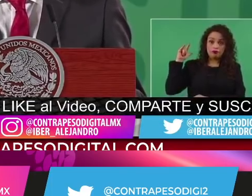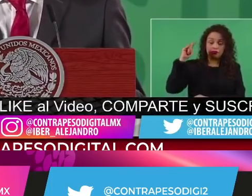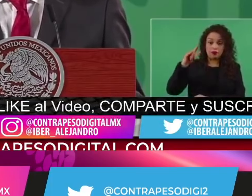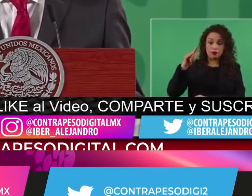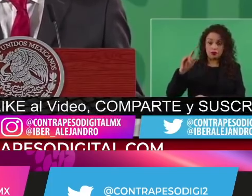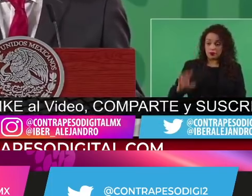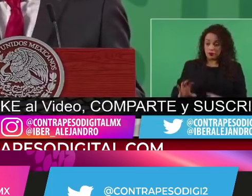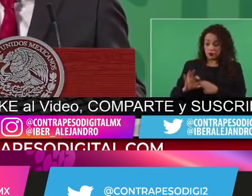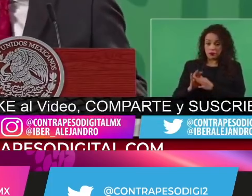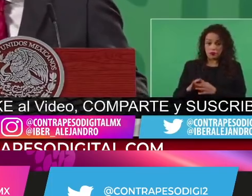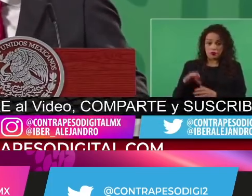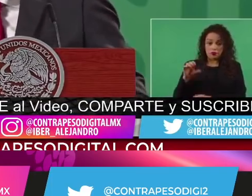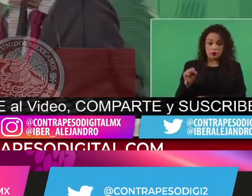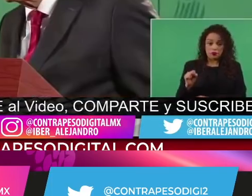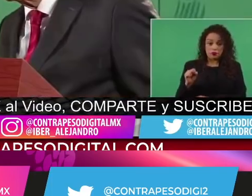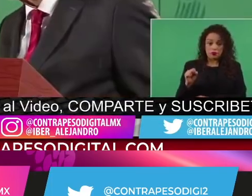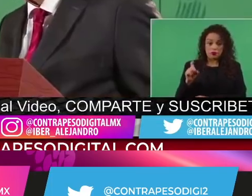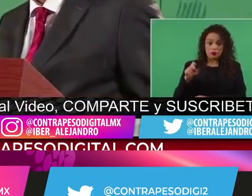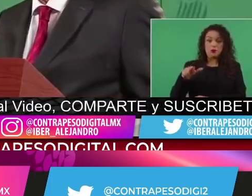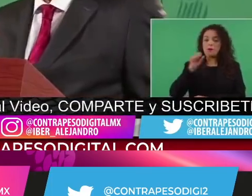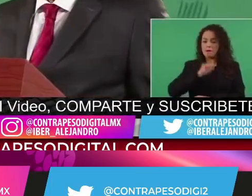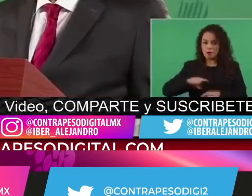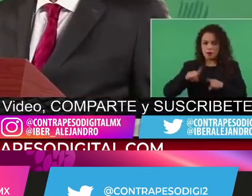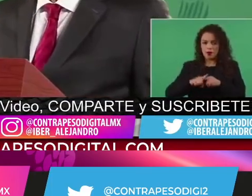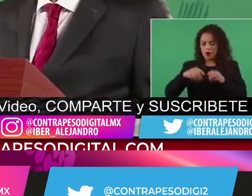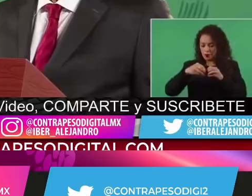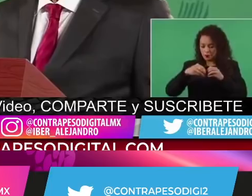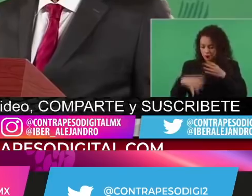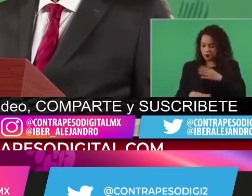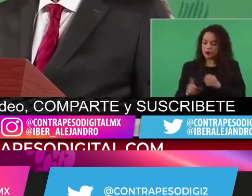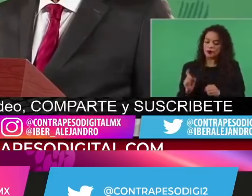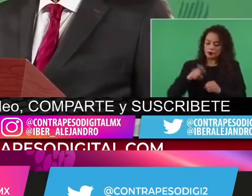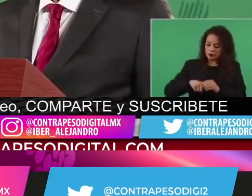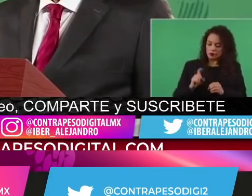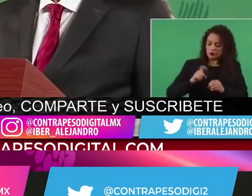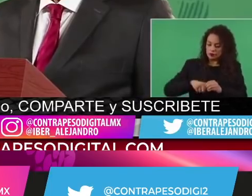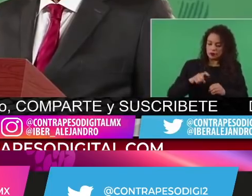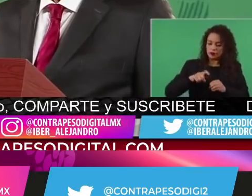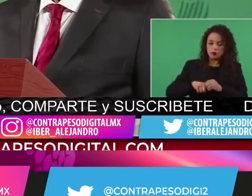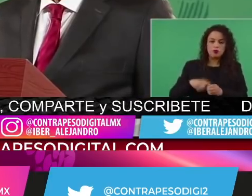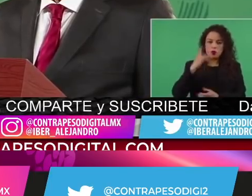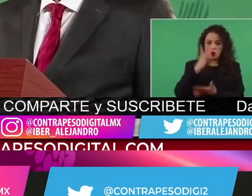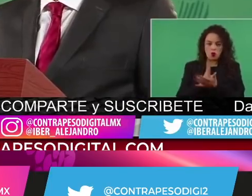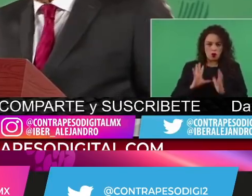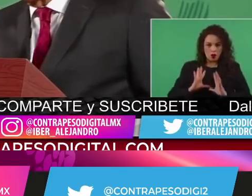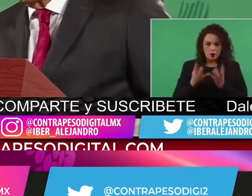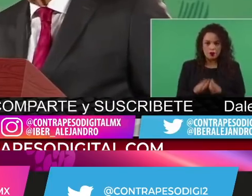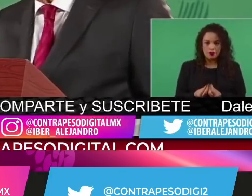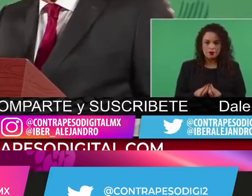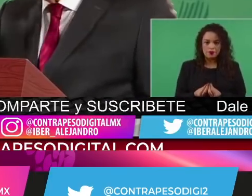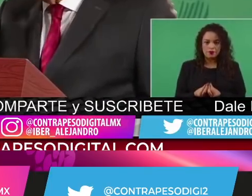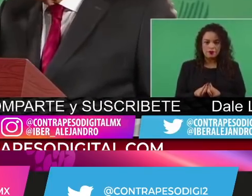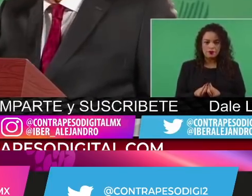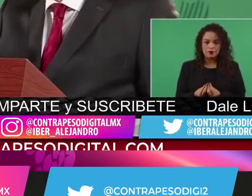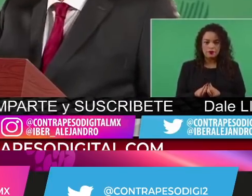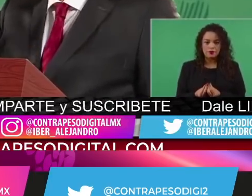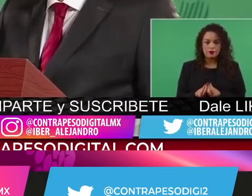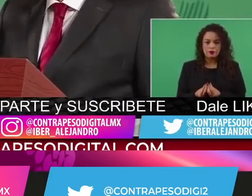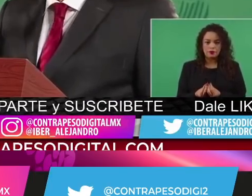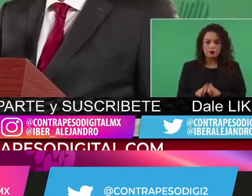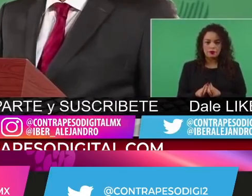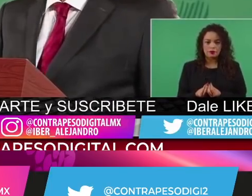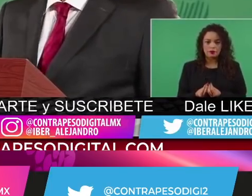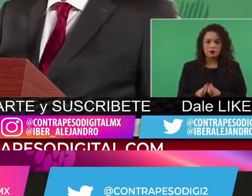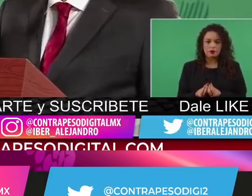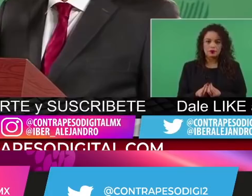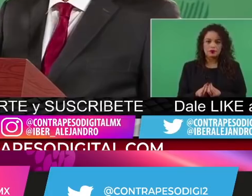país, ya sabemos las consecuencias que tuvo una guerra contra el narco innecesaria, en donde